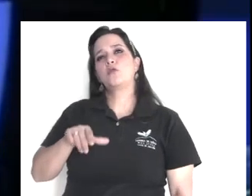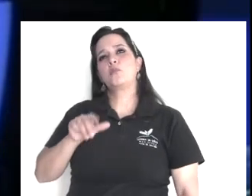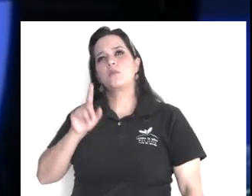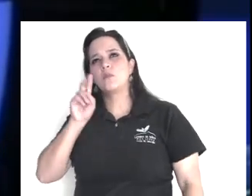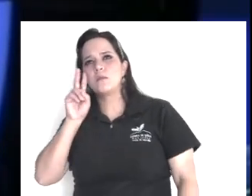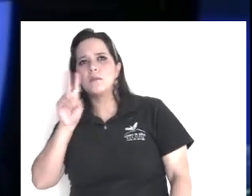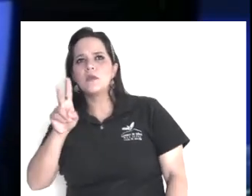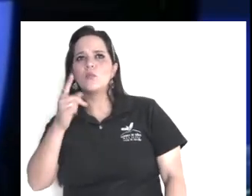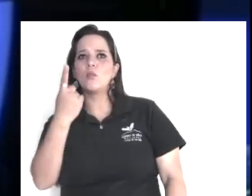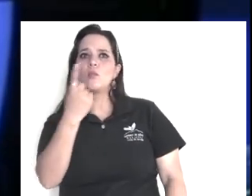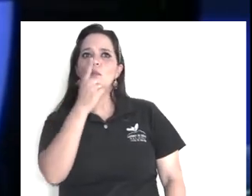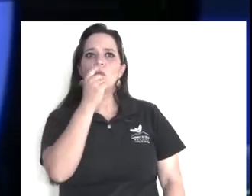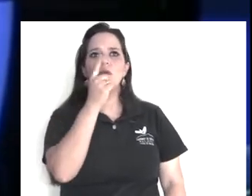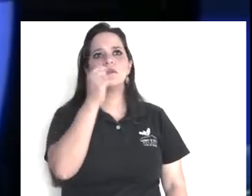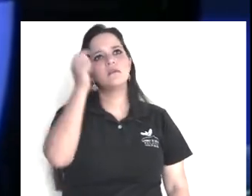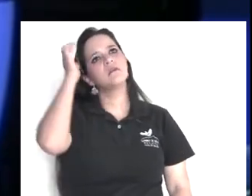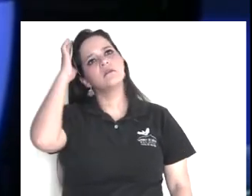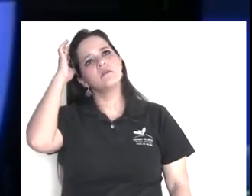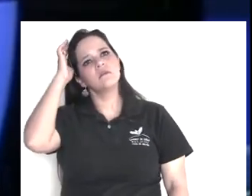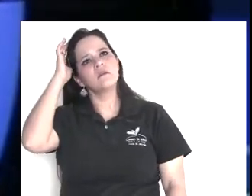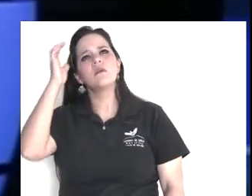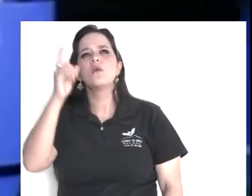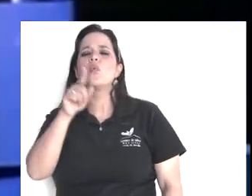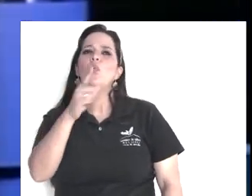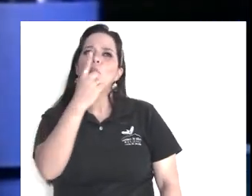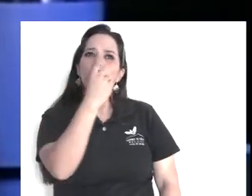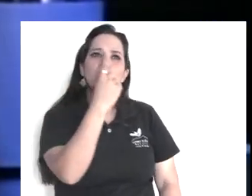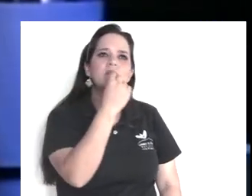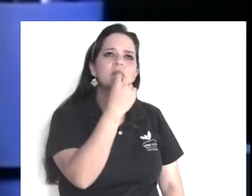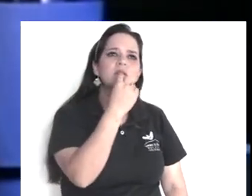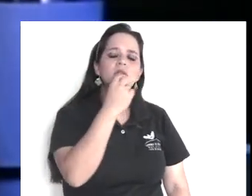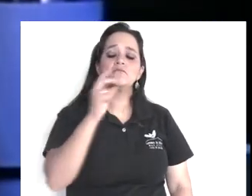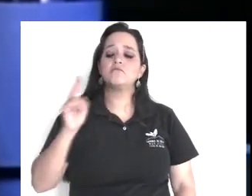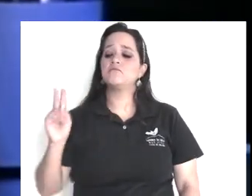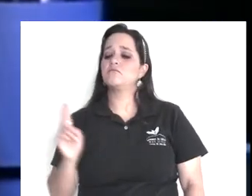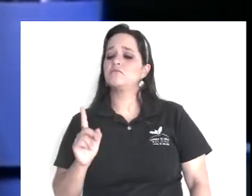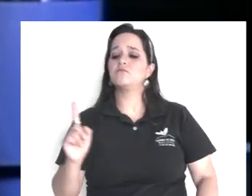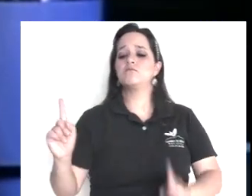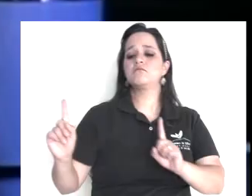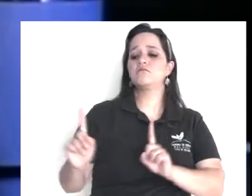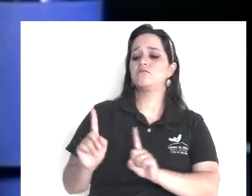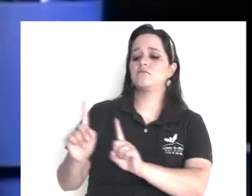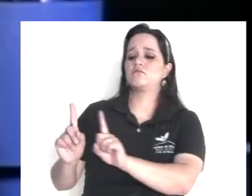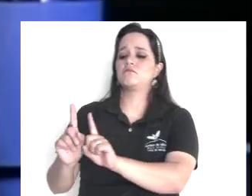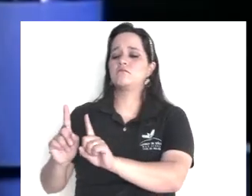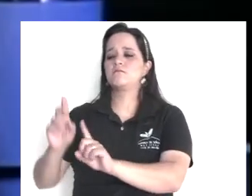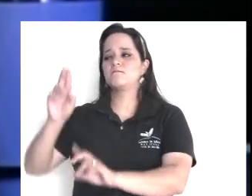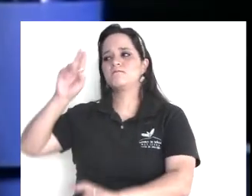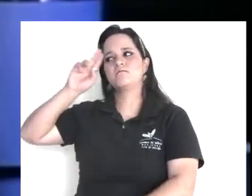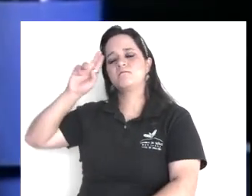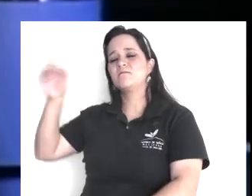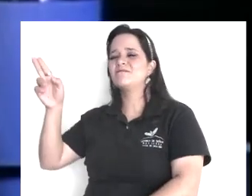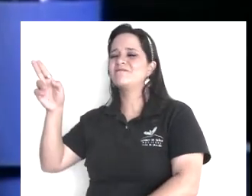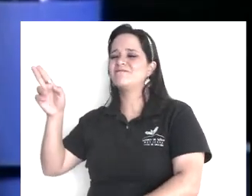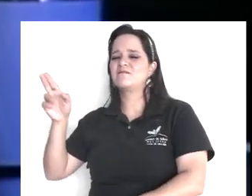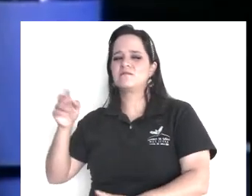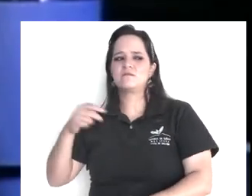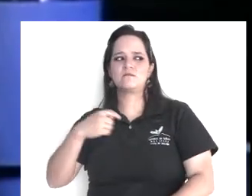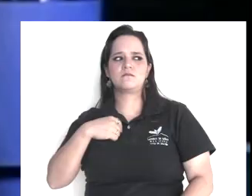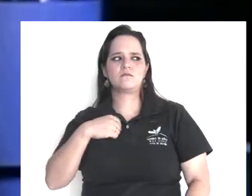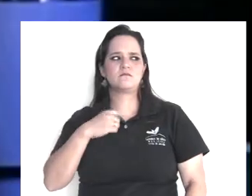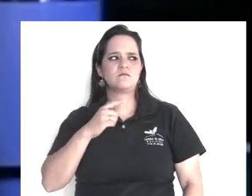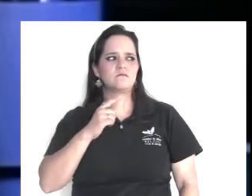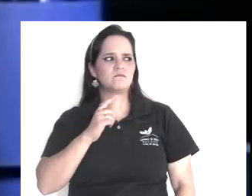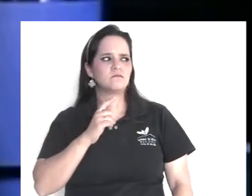entonces llegué a la esquina, y me paré, y él se paró junto a mí, y me miró, así, me saludó, yo dije, no, este, ahorita,